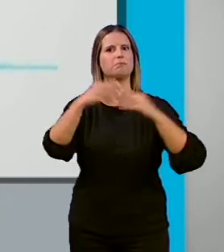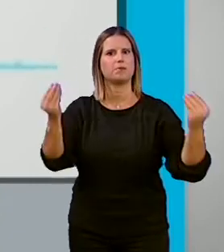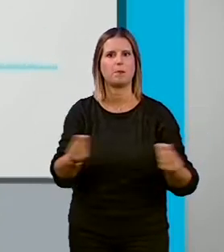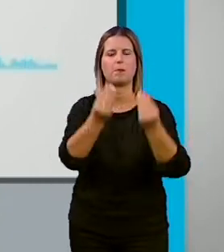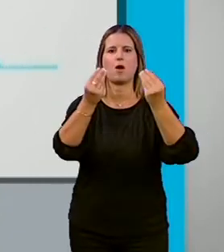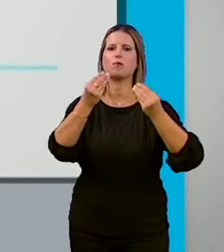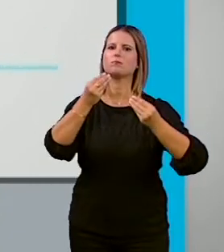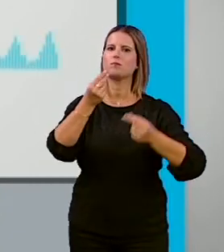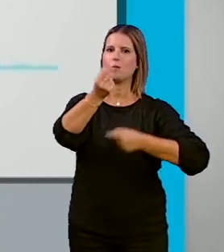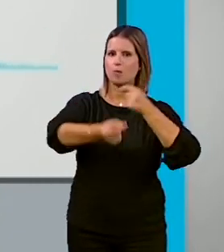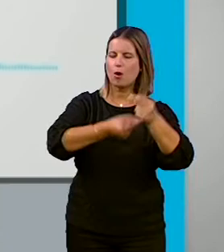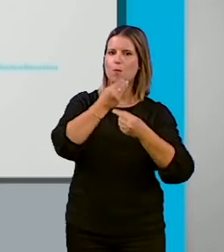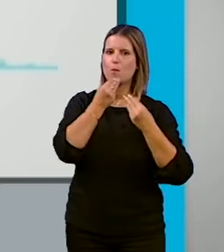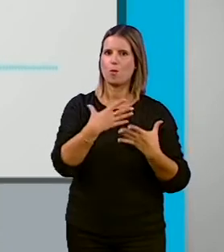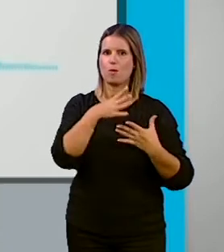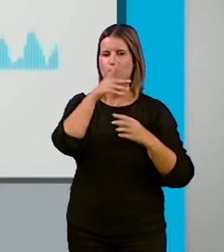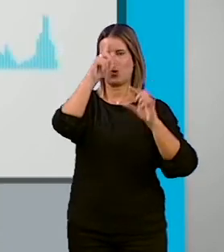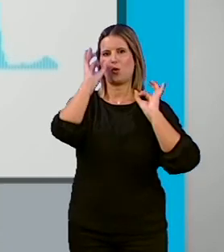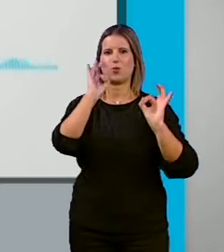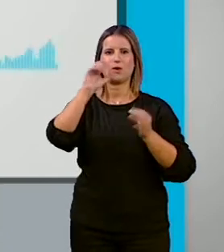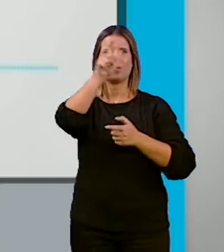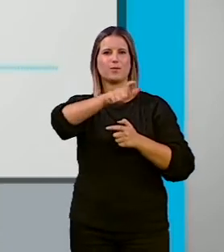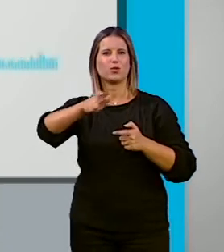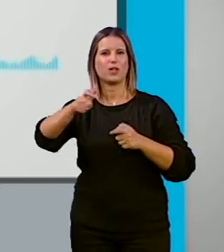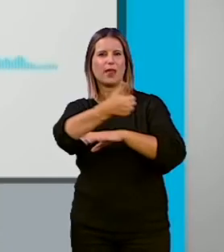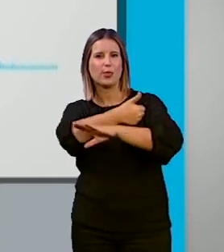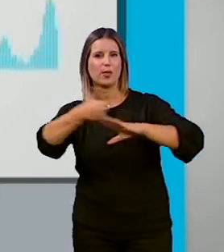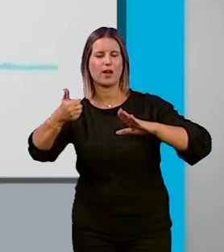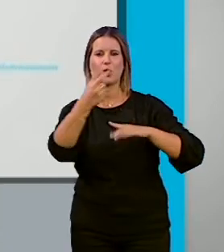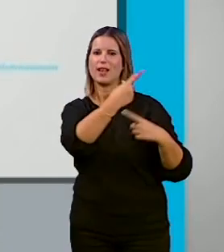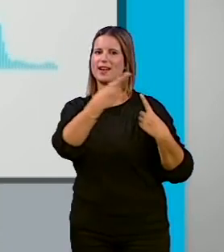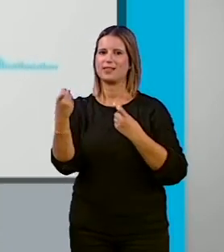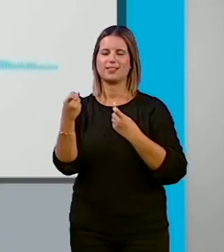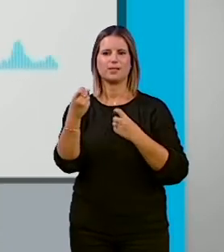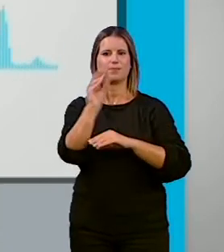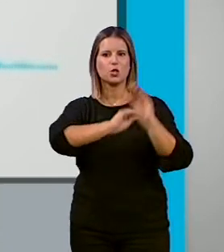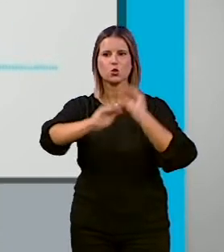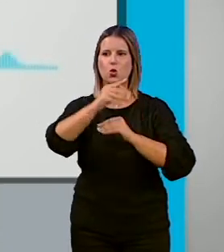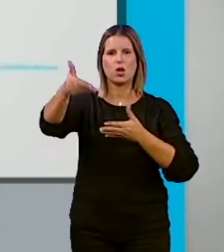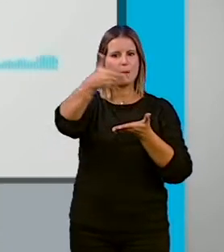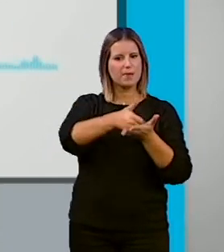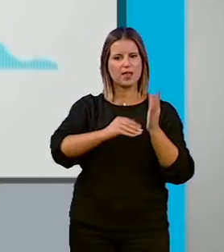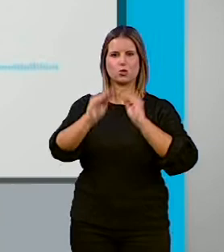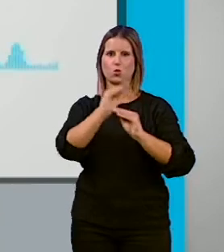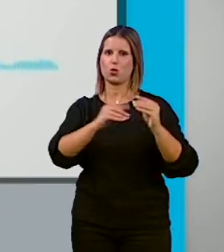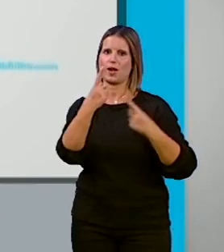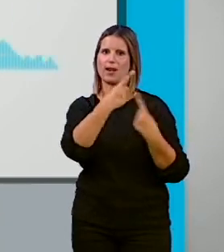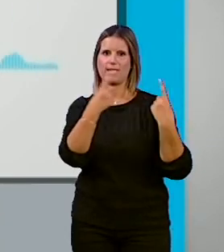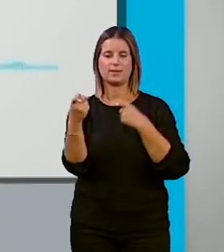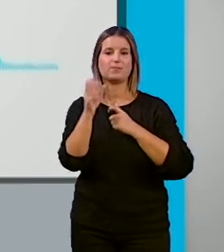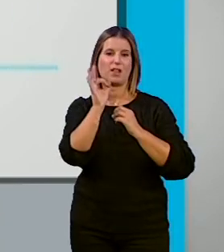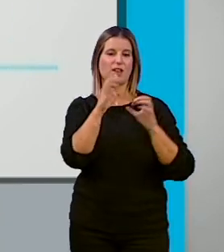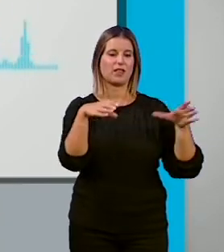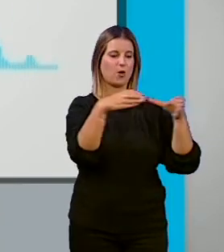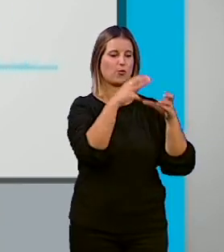porque evidentemente la ciudadanía necesita que se den respuesta a sus necesidades y a sus demandas. Es cierto que ni Partido Popular ni